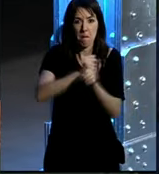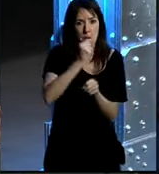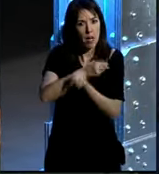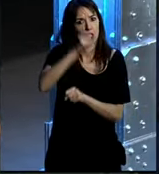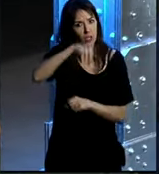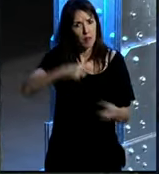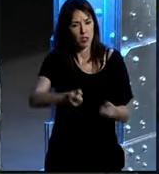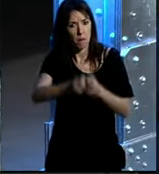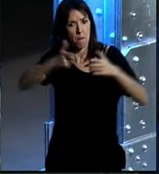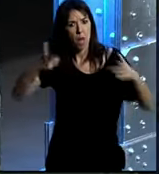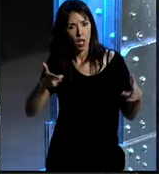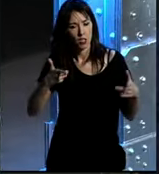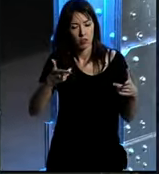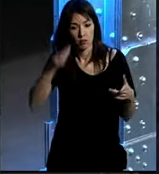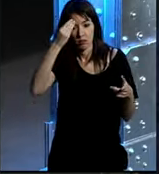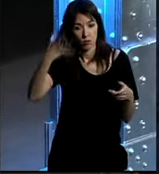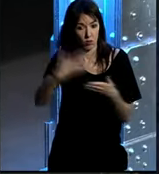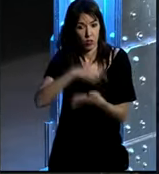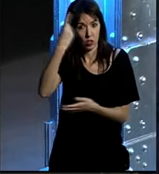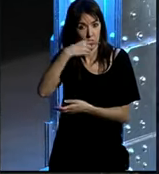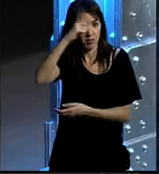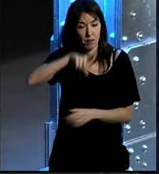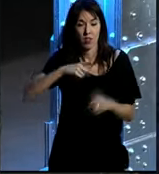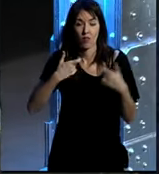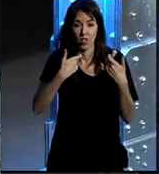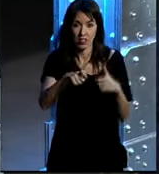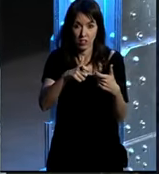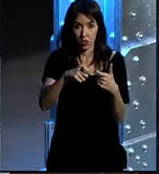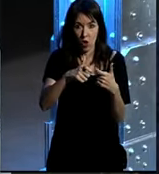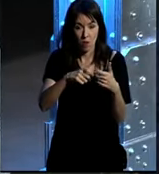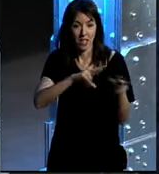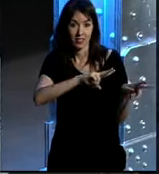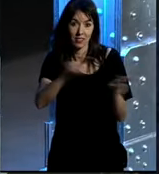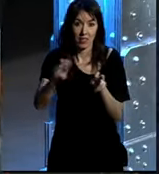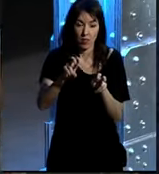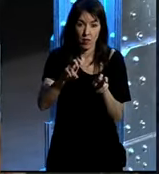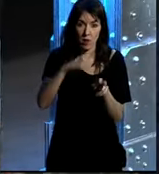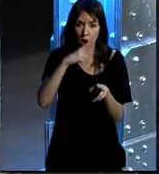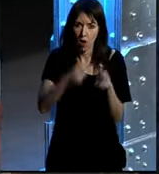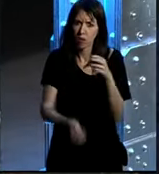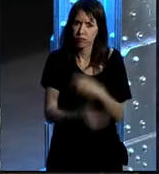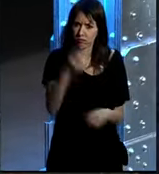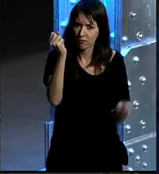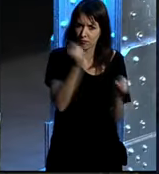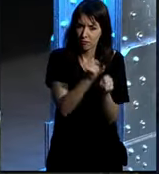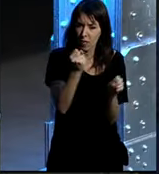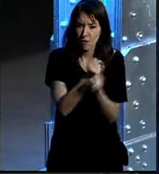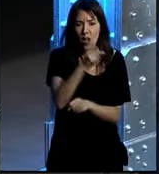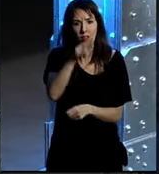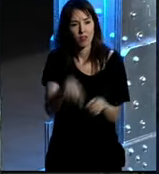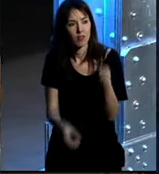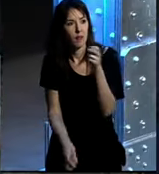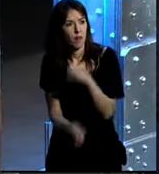crecimiento pues pues yo creo que todos sabéis también que es un sector y es una tendencia que que está generando empleo que está generando